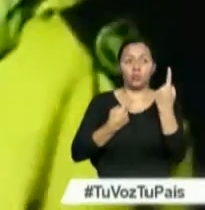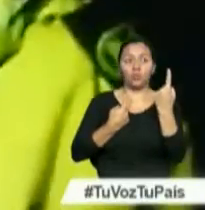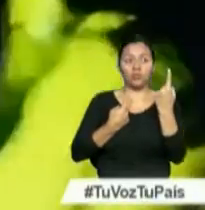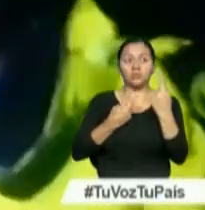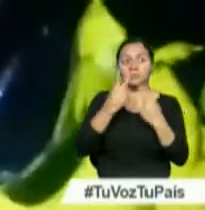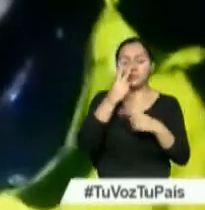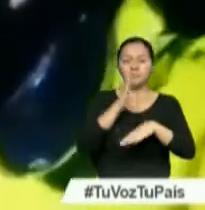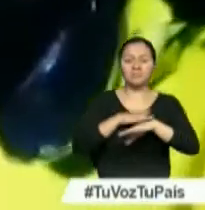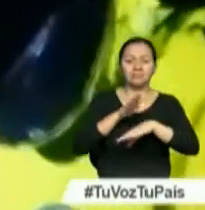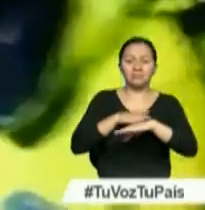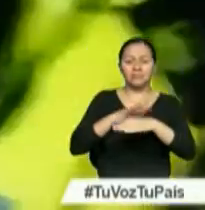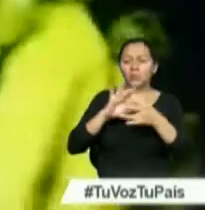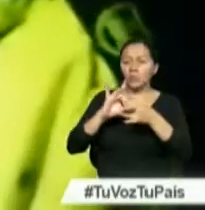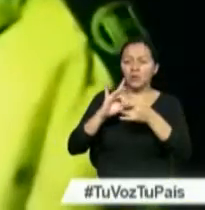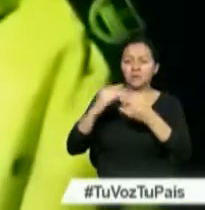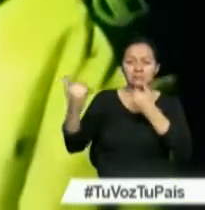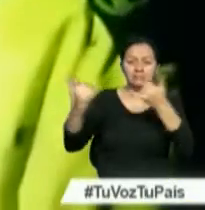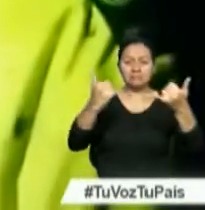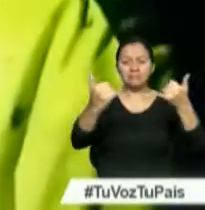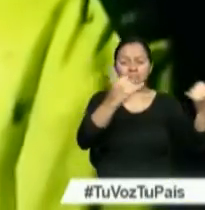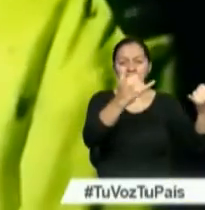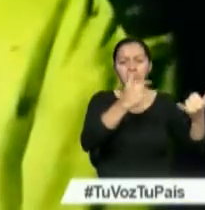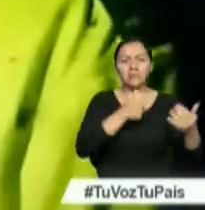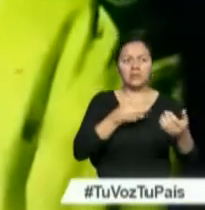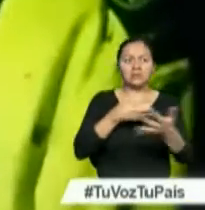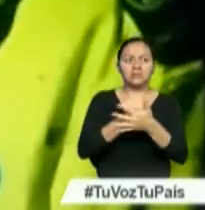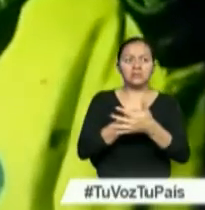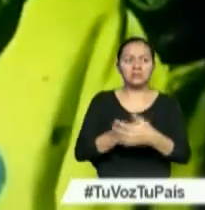llamando a sus colegas instantes después del accidente.